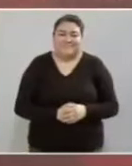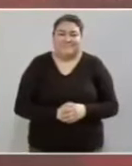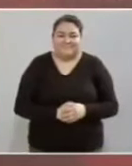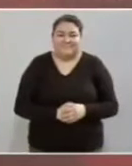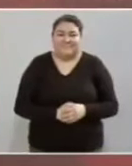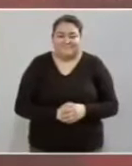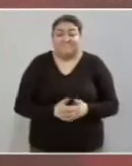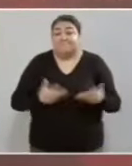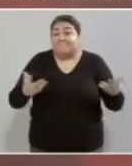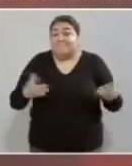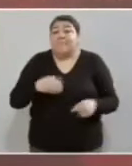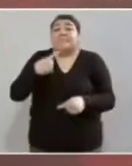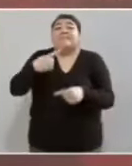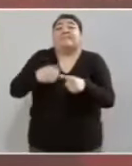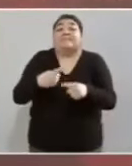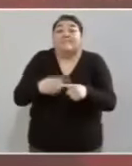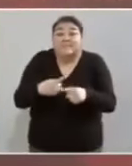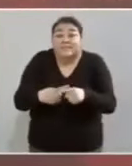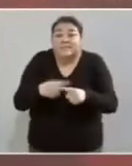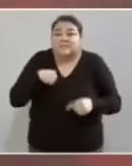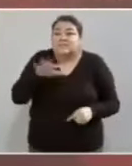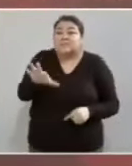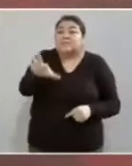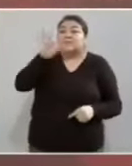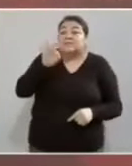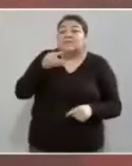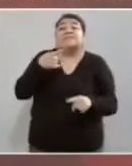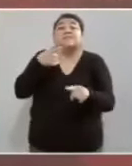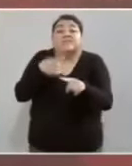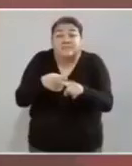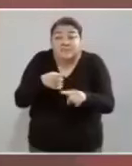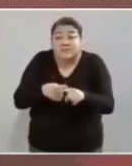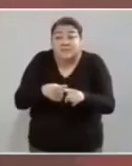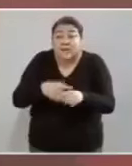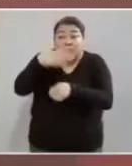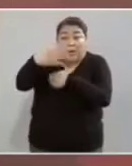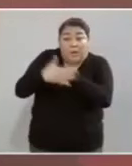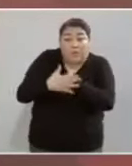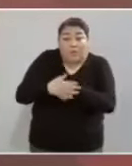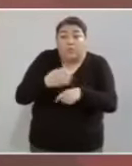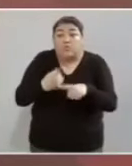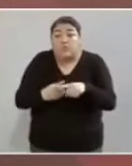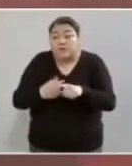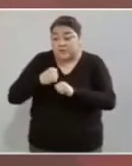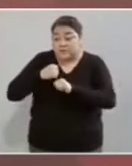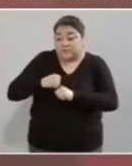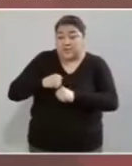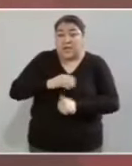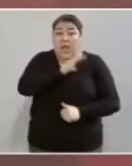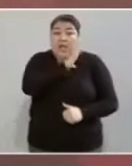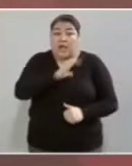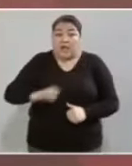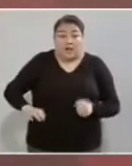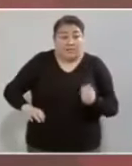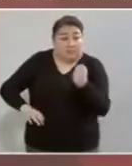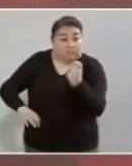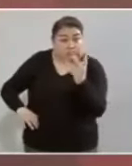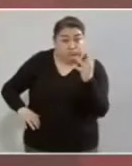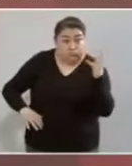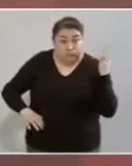¿Quién va a elegir a los candidatos y